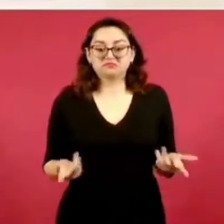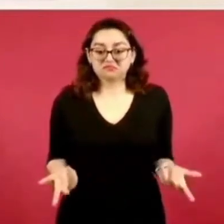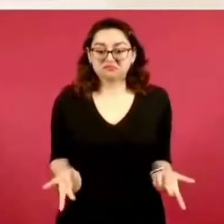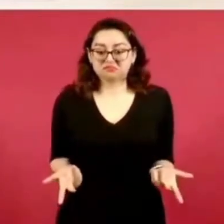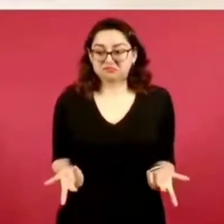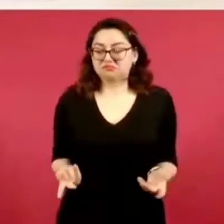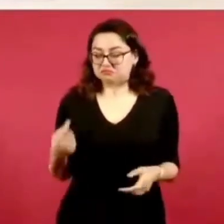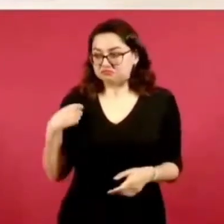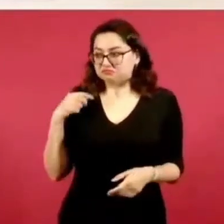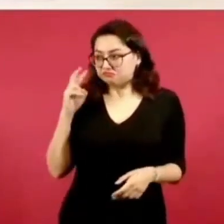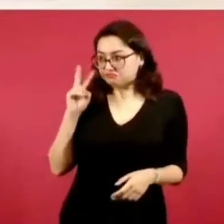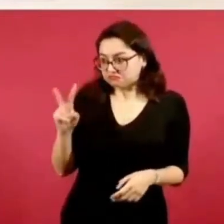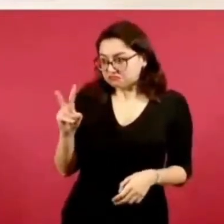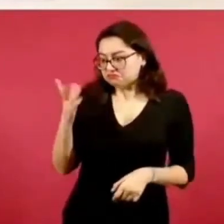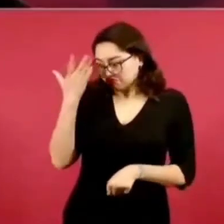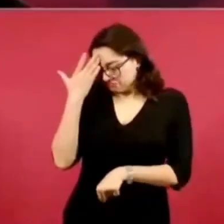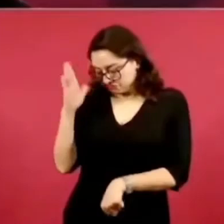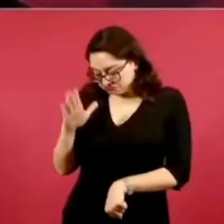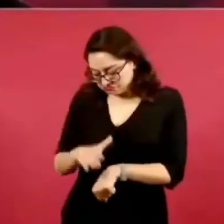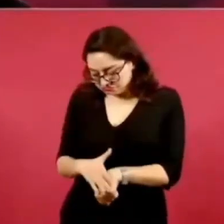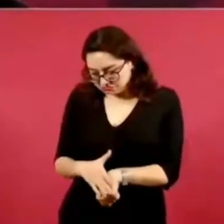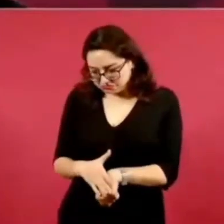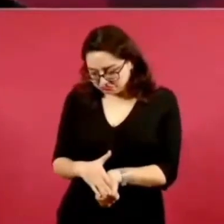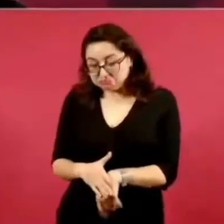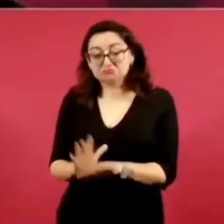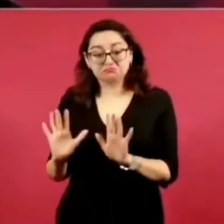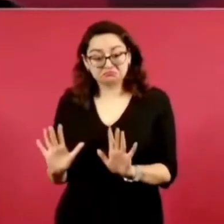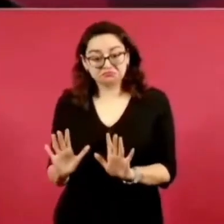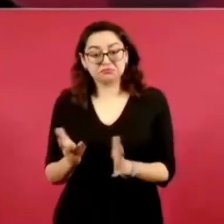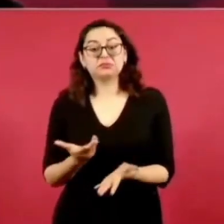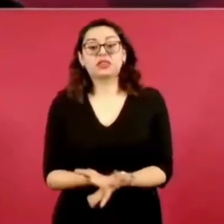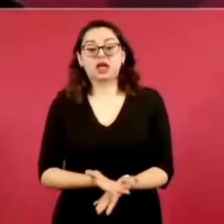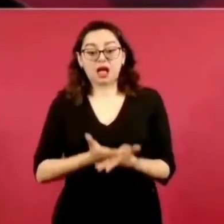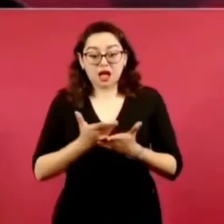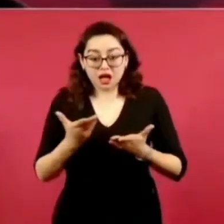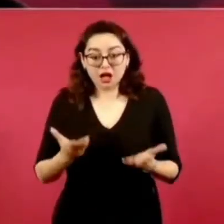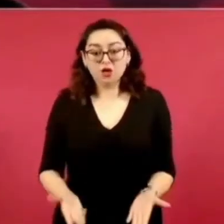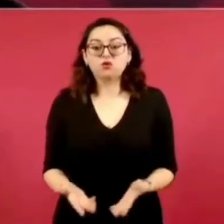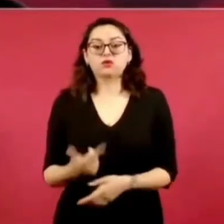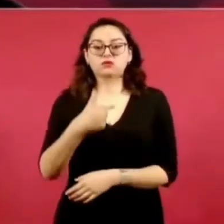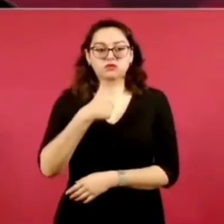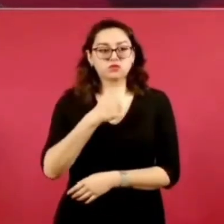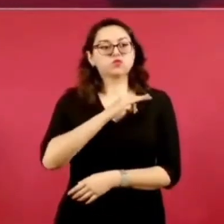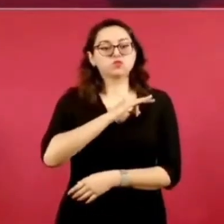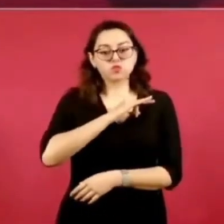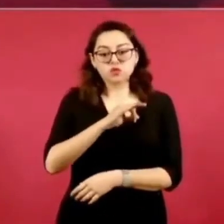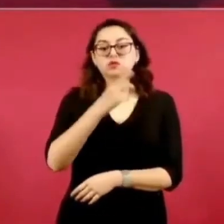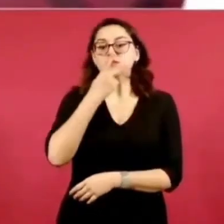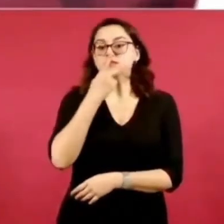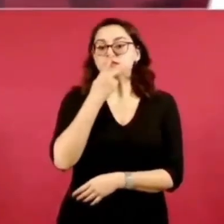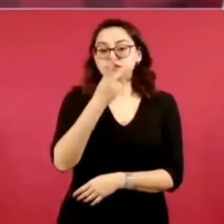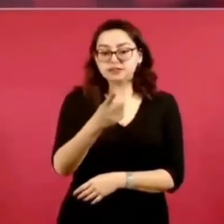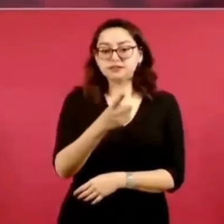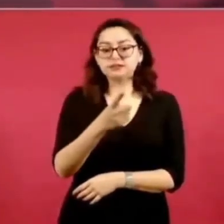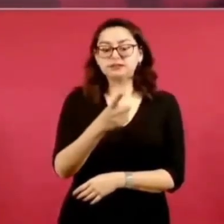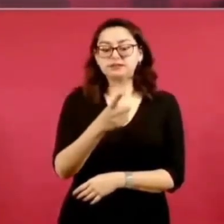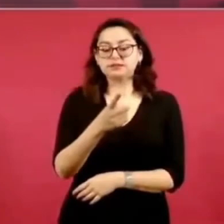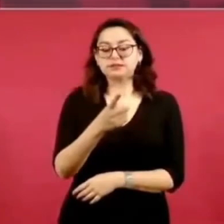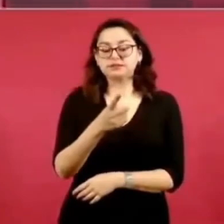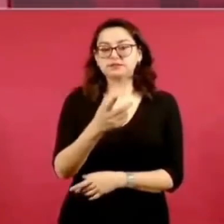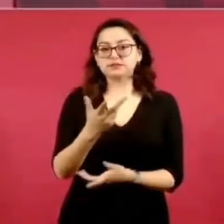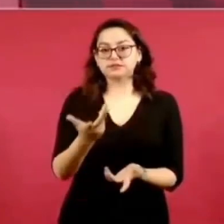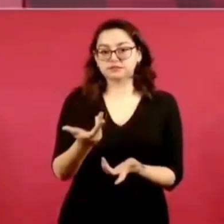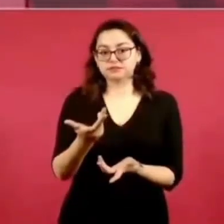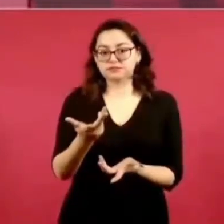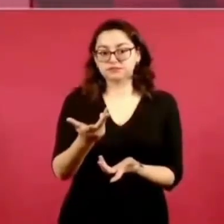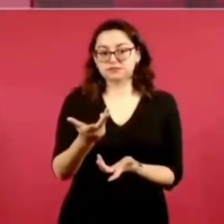moral, es decir, no sólo lo deben de elegir